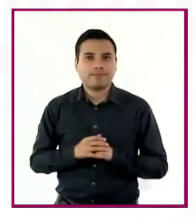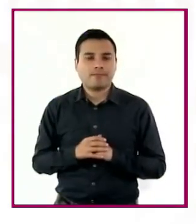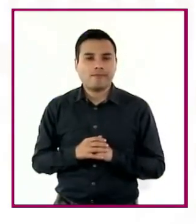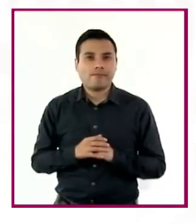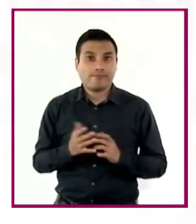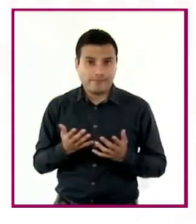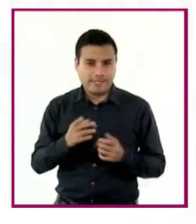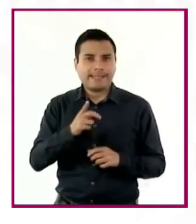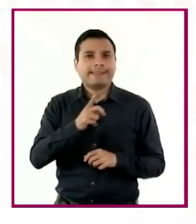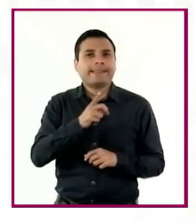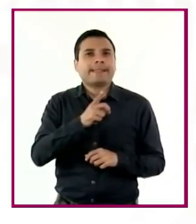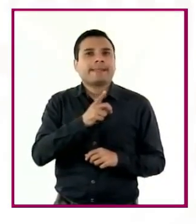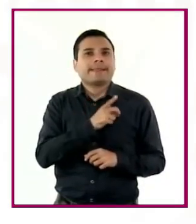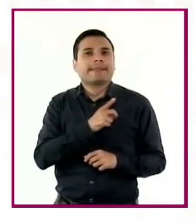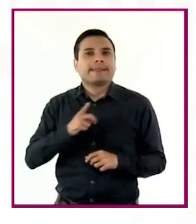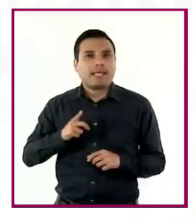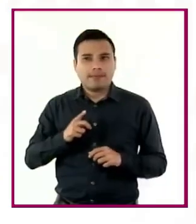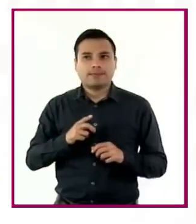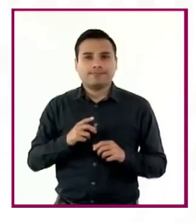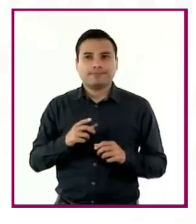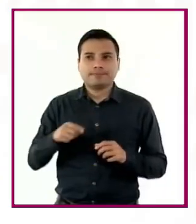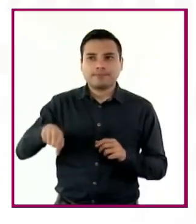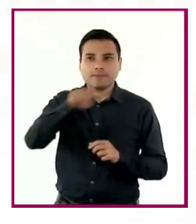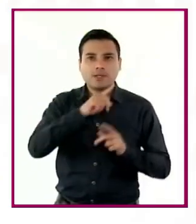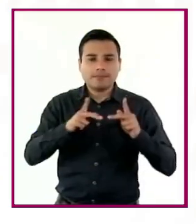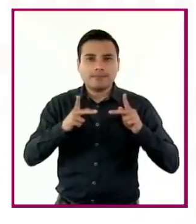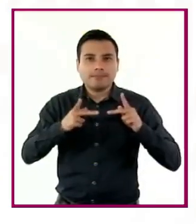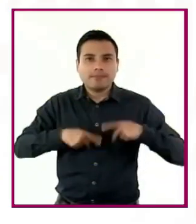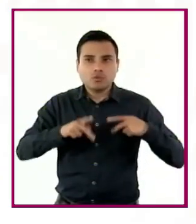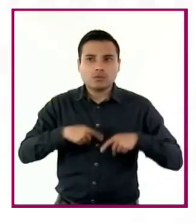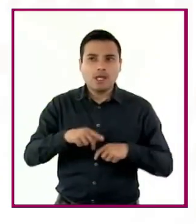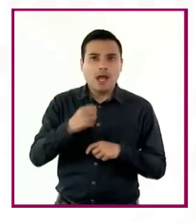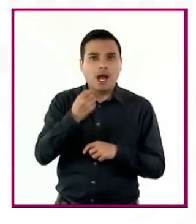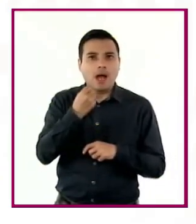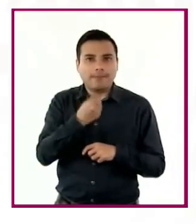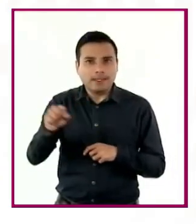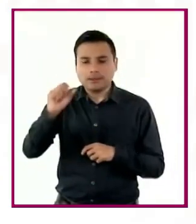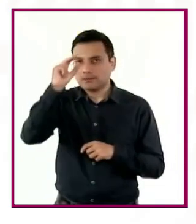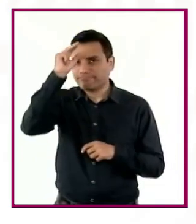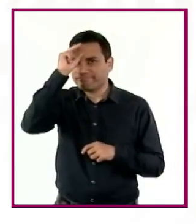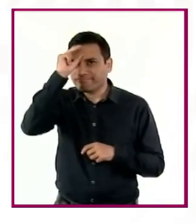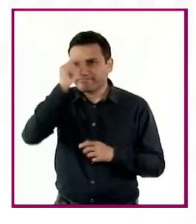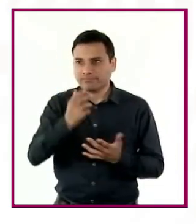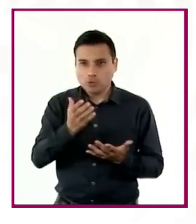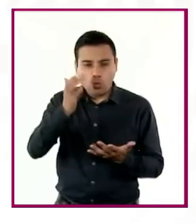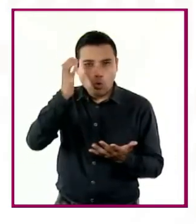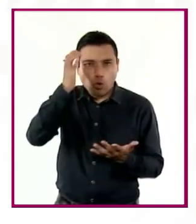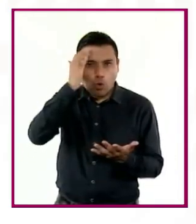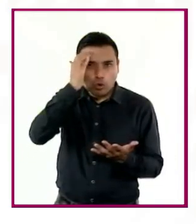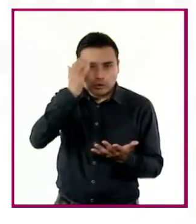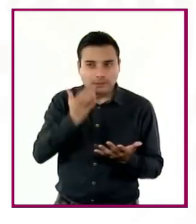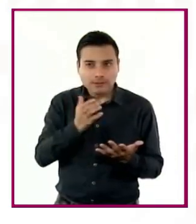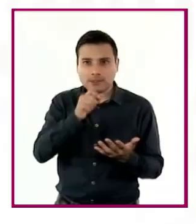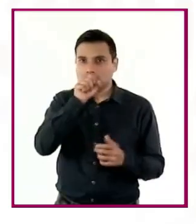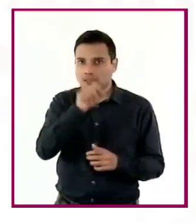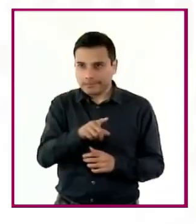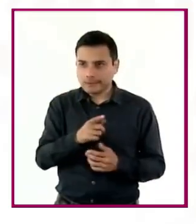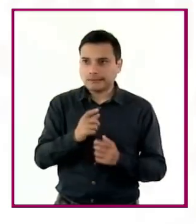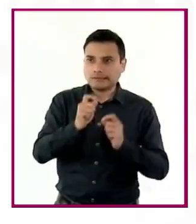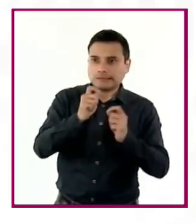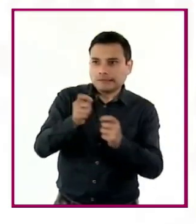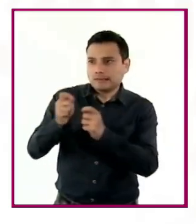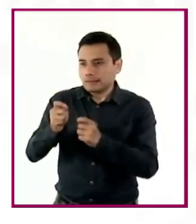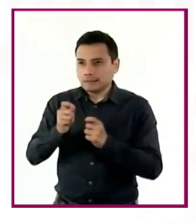capacidades y habilidades de los integrantes de su equipo, asignen roles y responsabilidades y establezcan